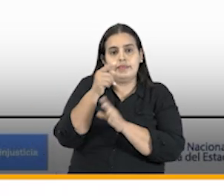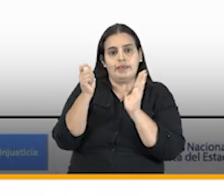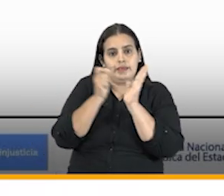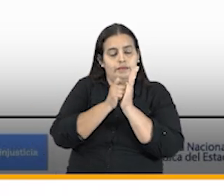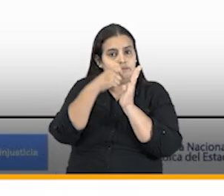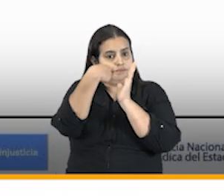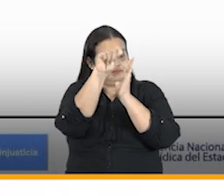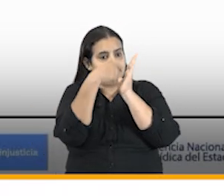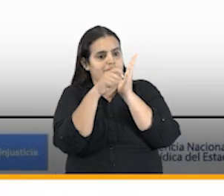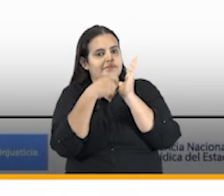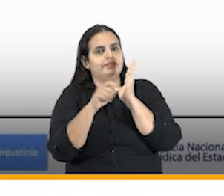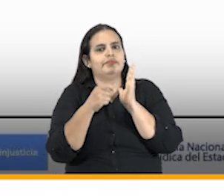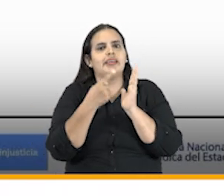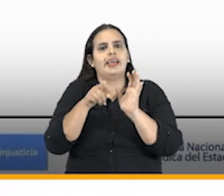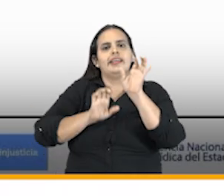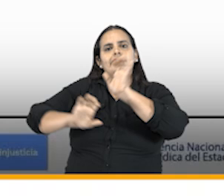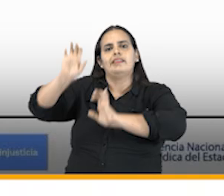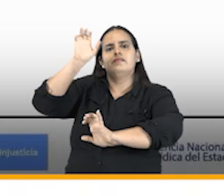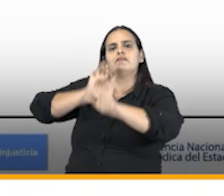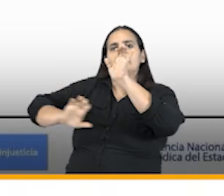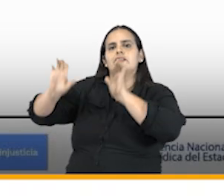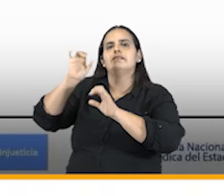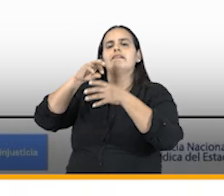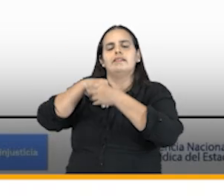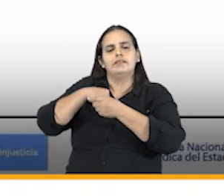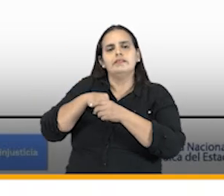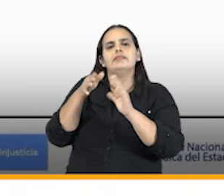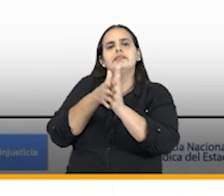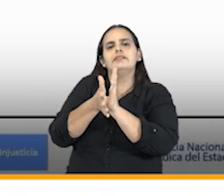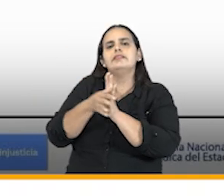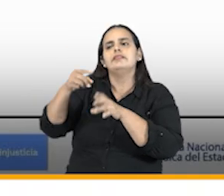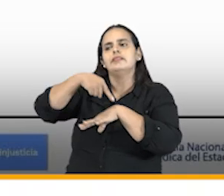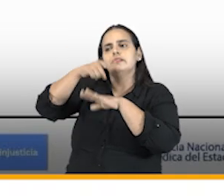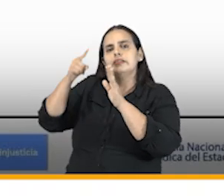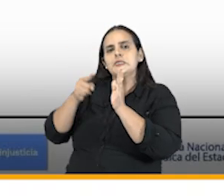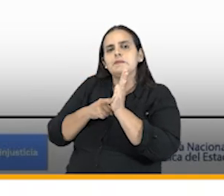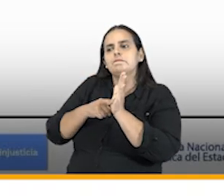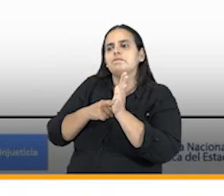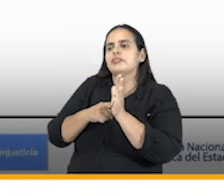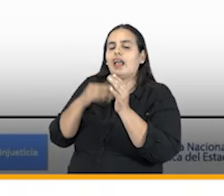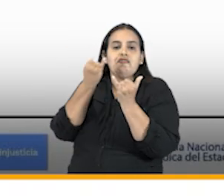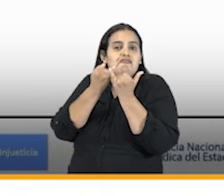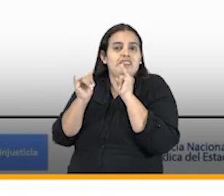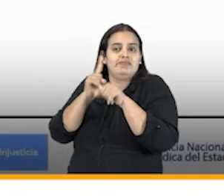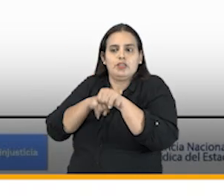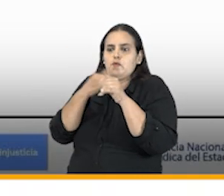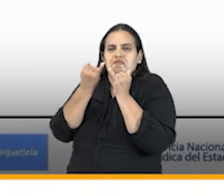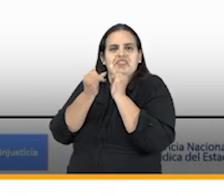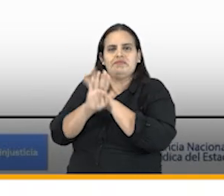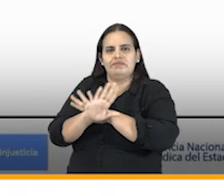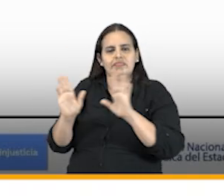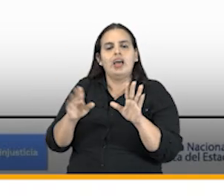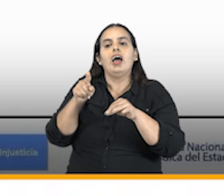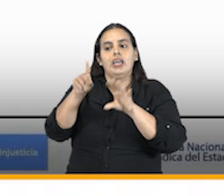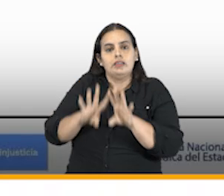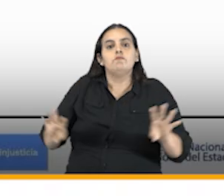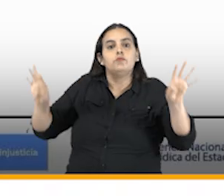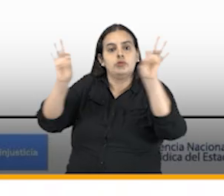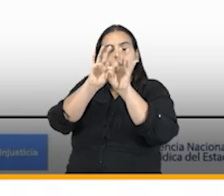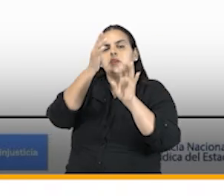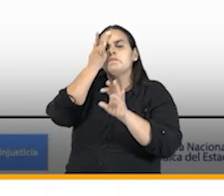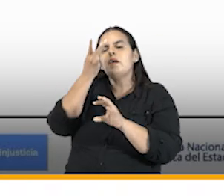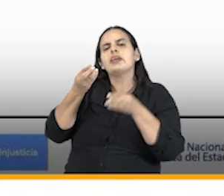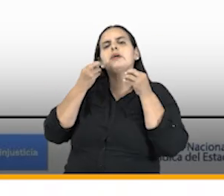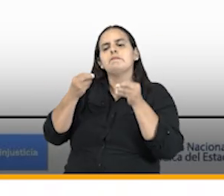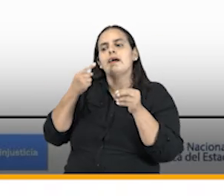los casos exitosos tuvimos la defensa de una sentencia de unificación del Consejo de Estado en materia de caducidad esta sentencia es muy importante porque nos